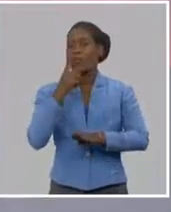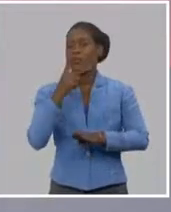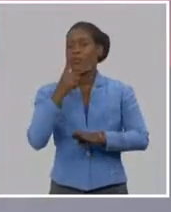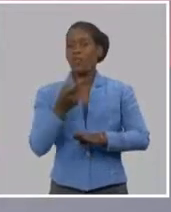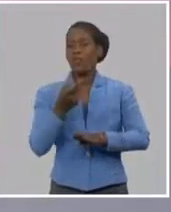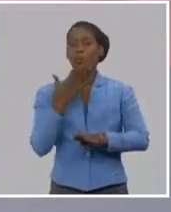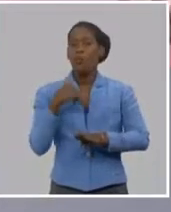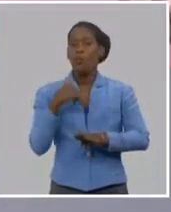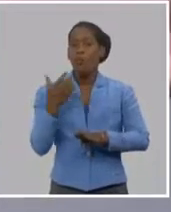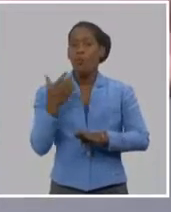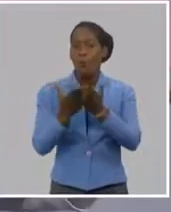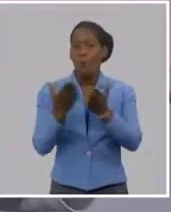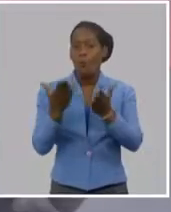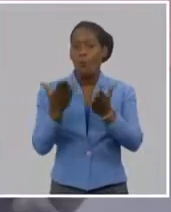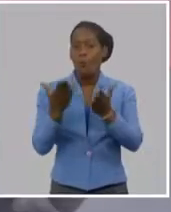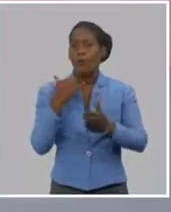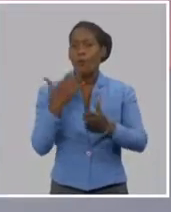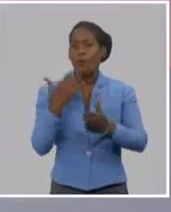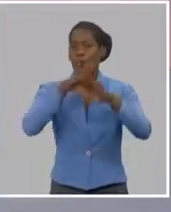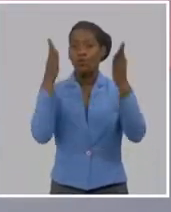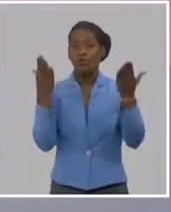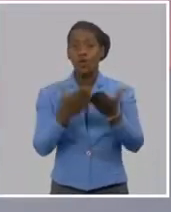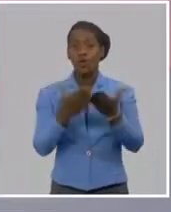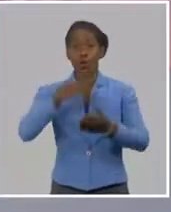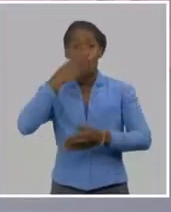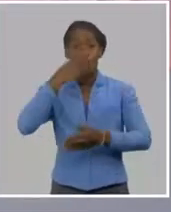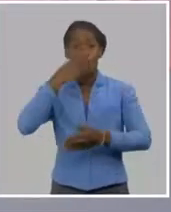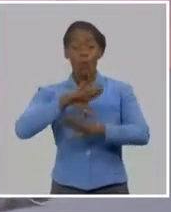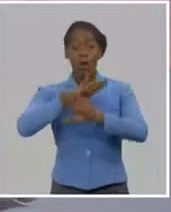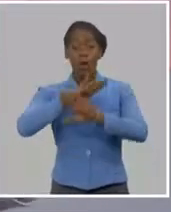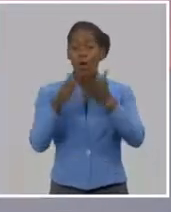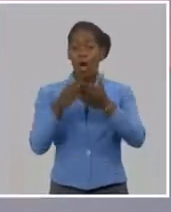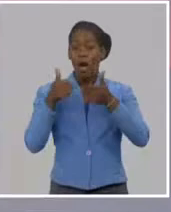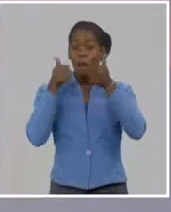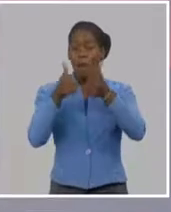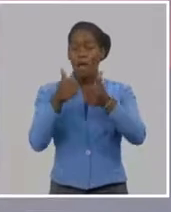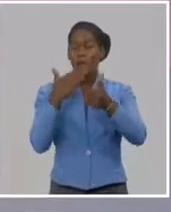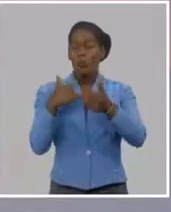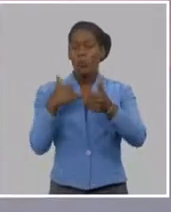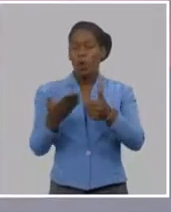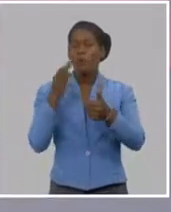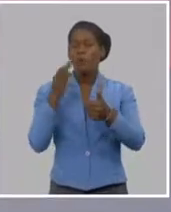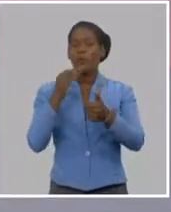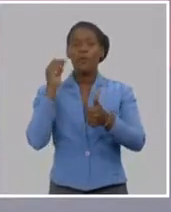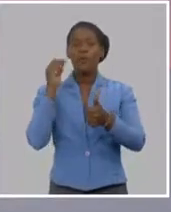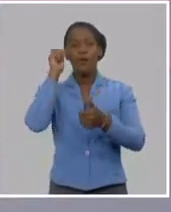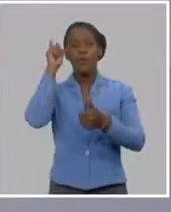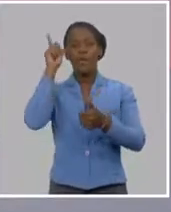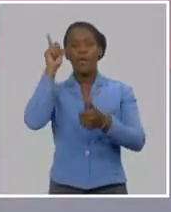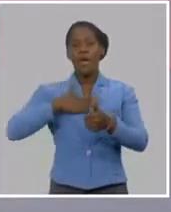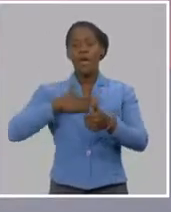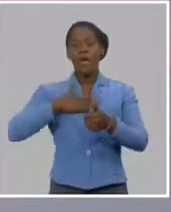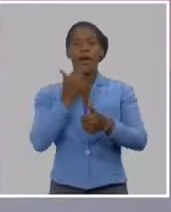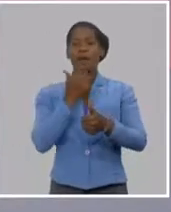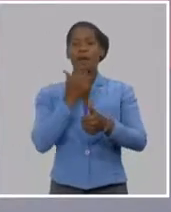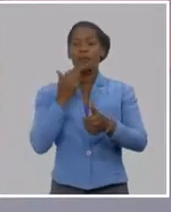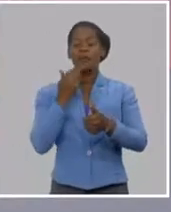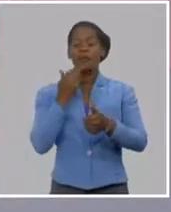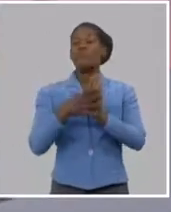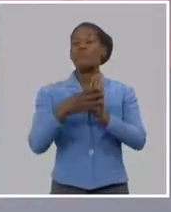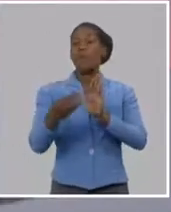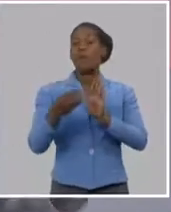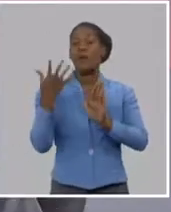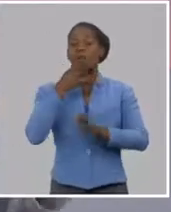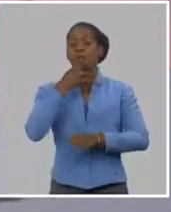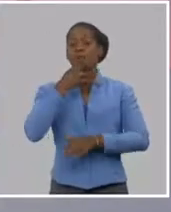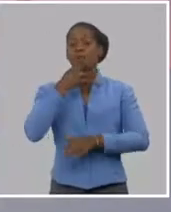Y por tanto, creo que uno de los retos que tenemos desde el movimiento y desde otras instituciones de nuestro país es el de